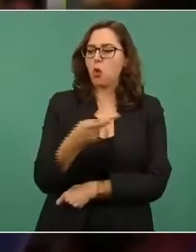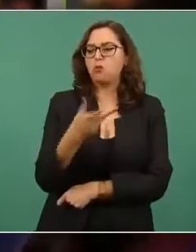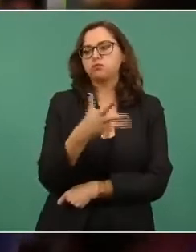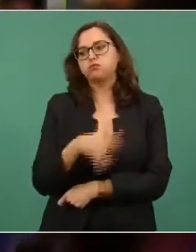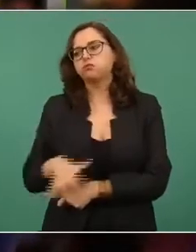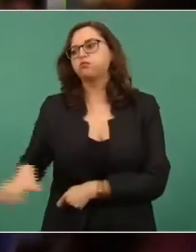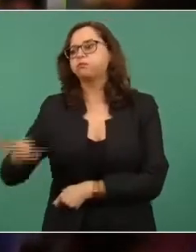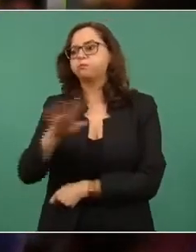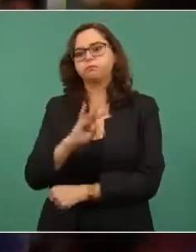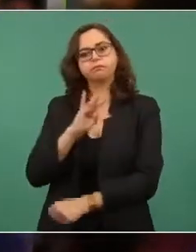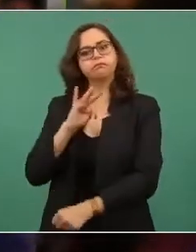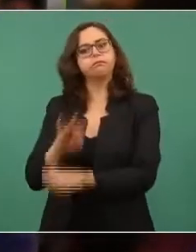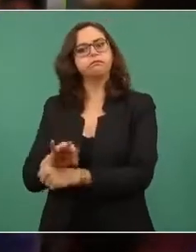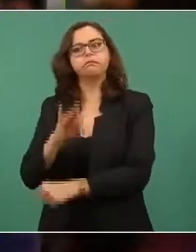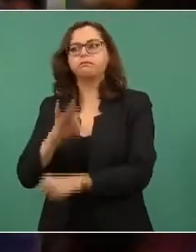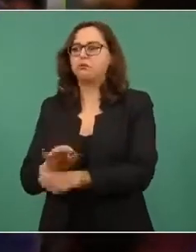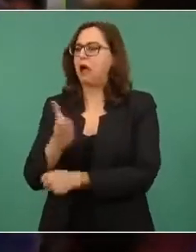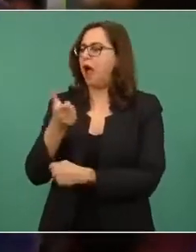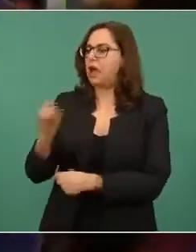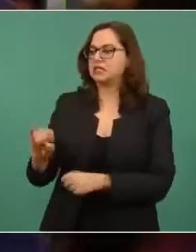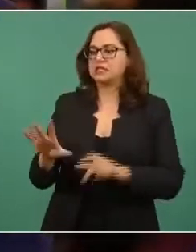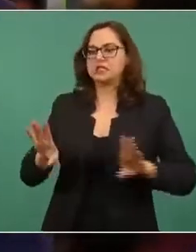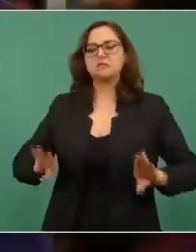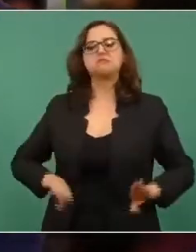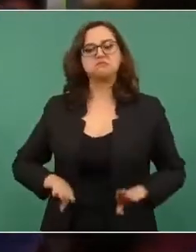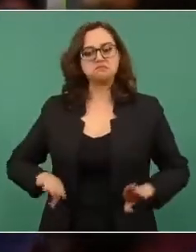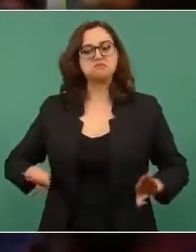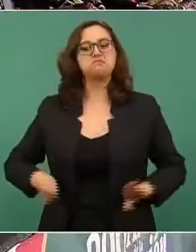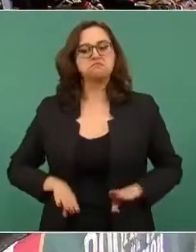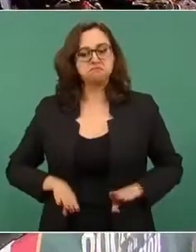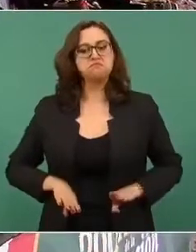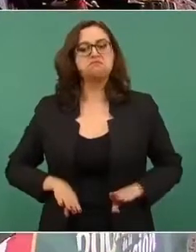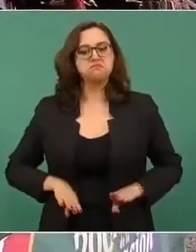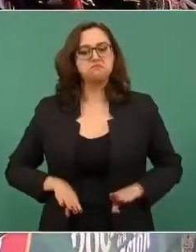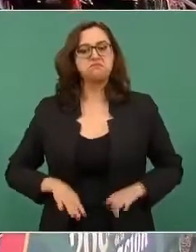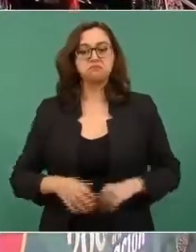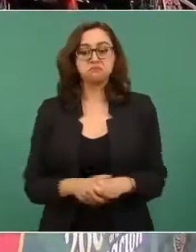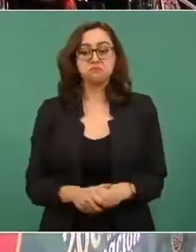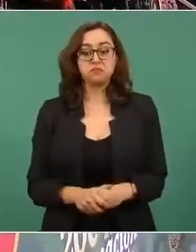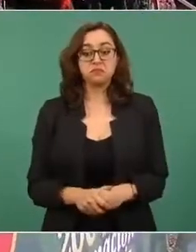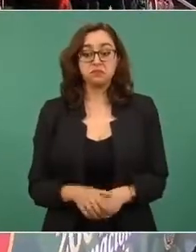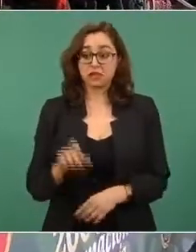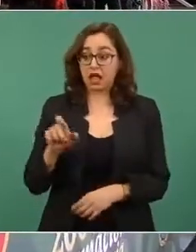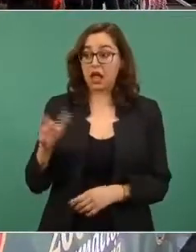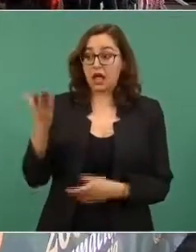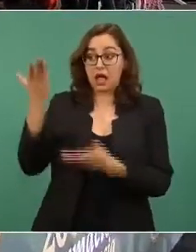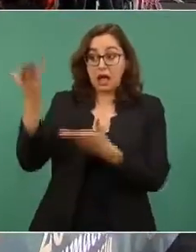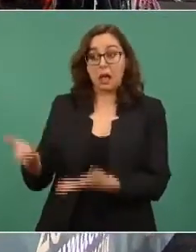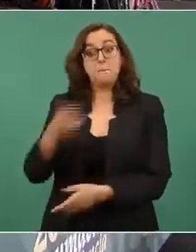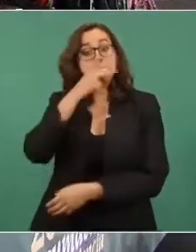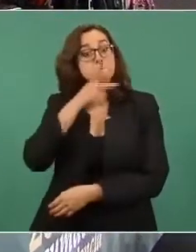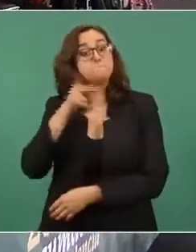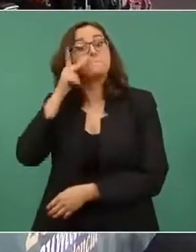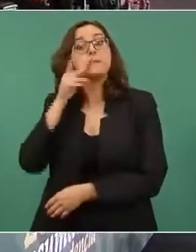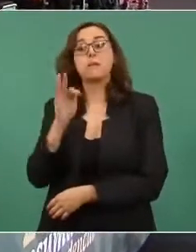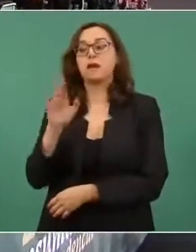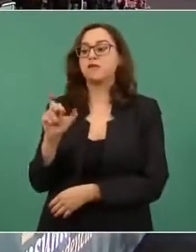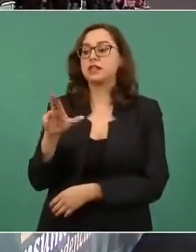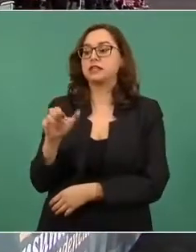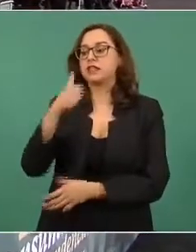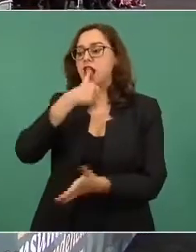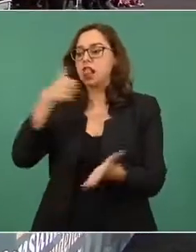conmemoración, ha enviado una carta a los católicos de México, en la cual